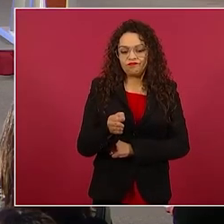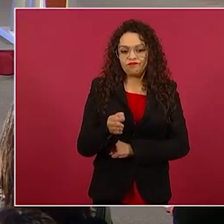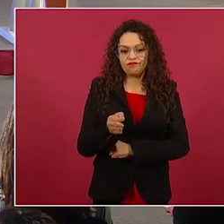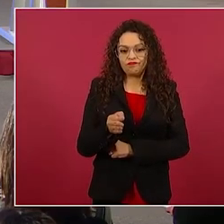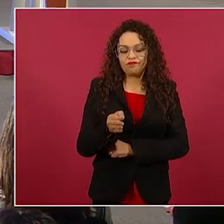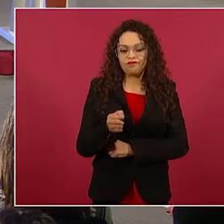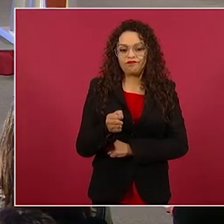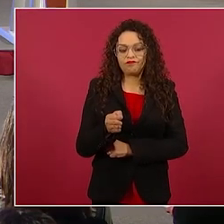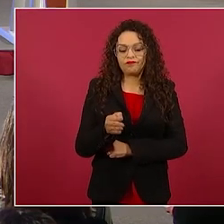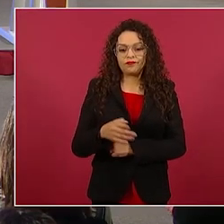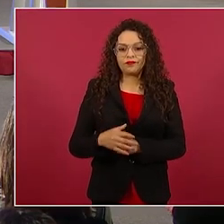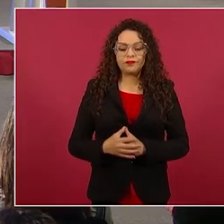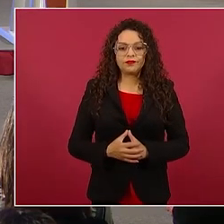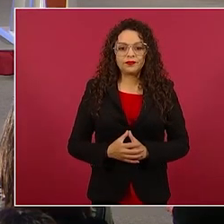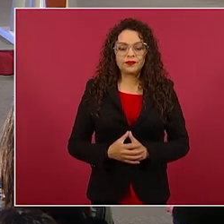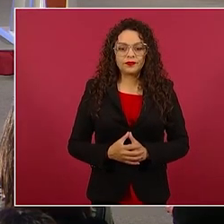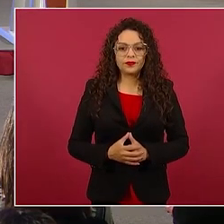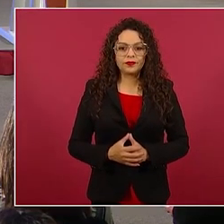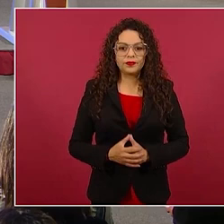hay un fenómeno